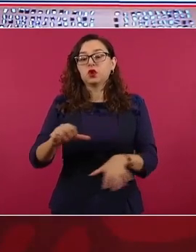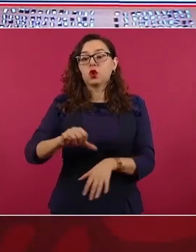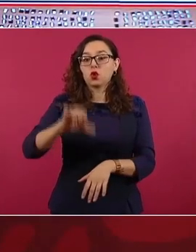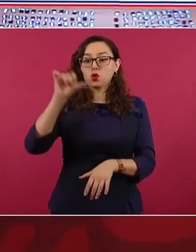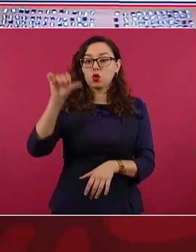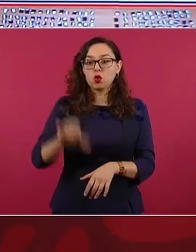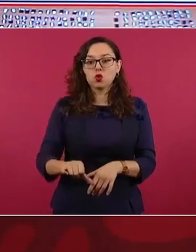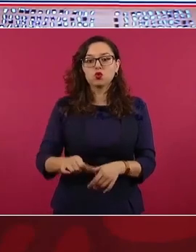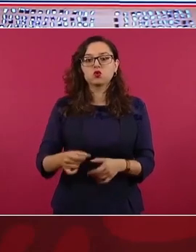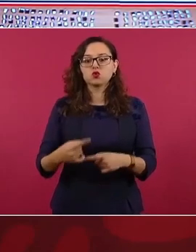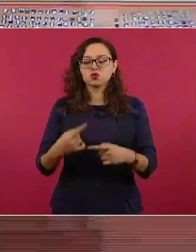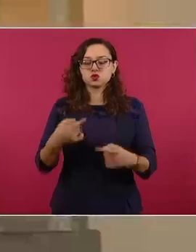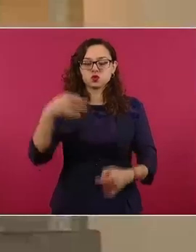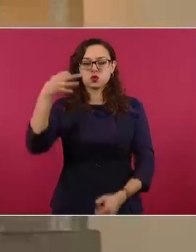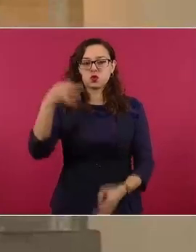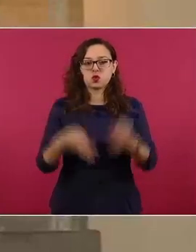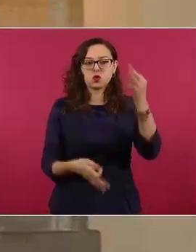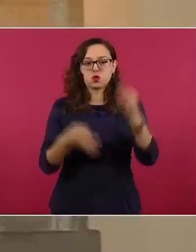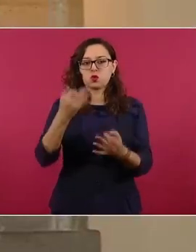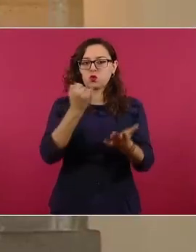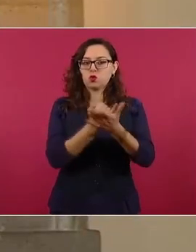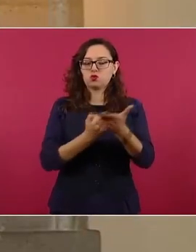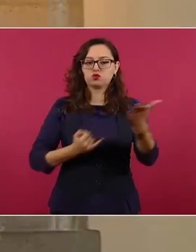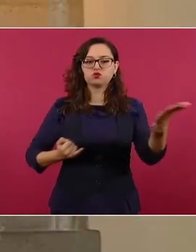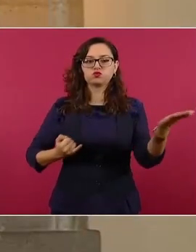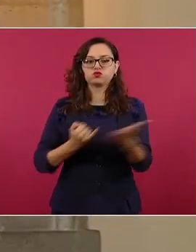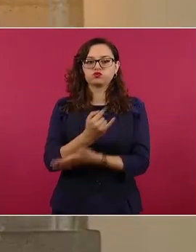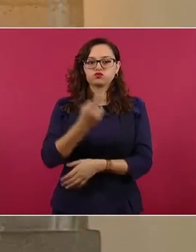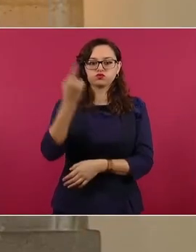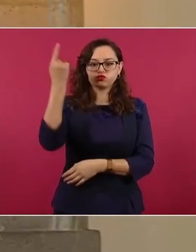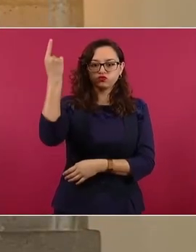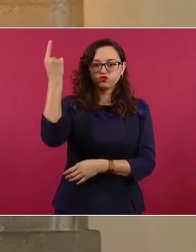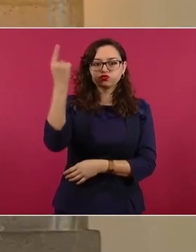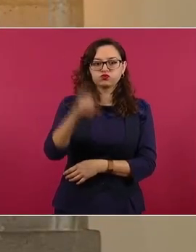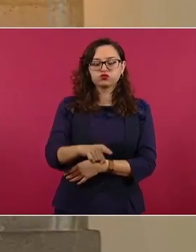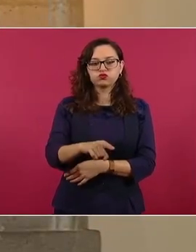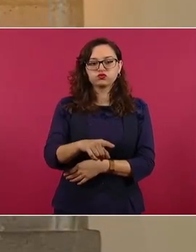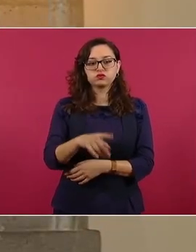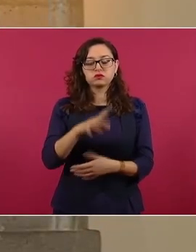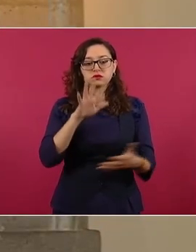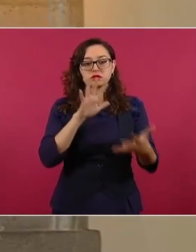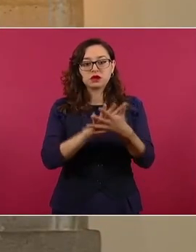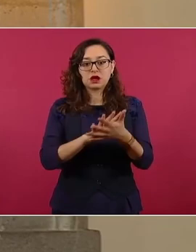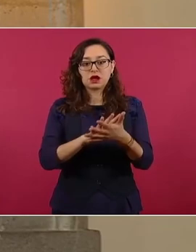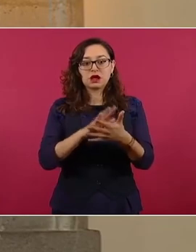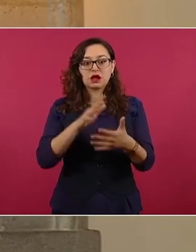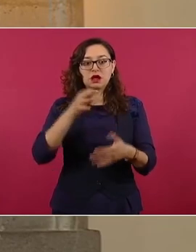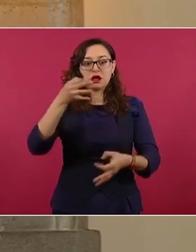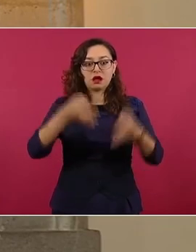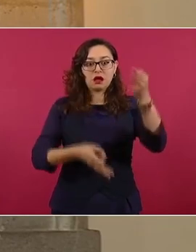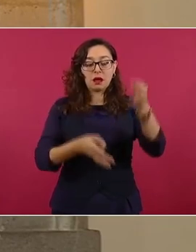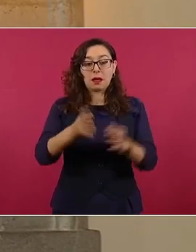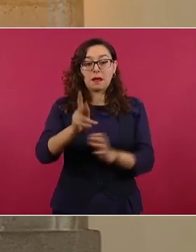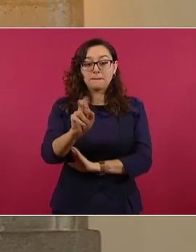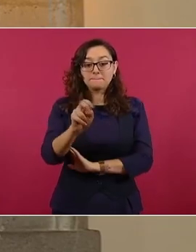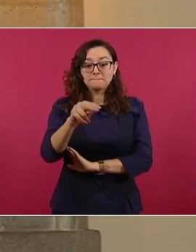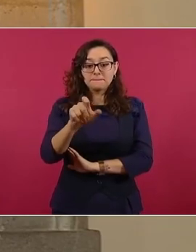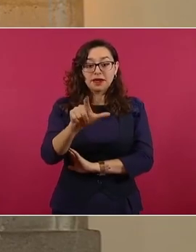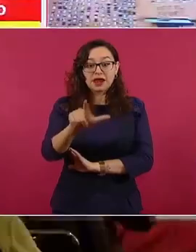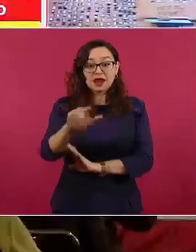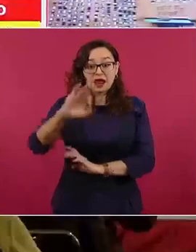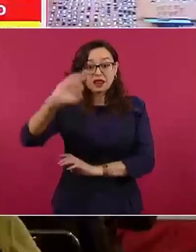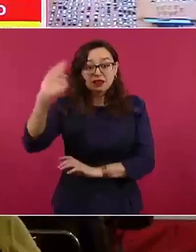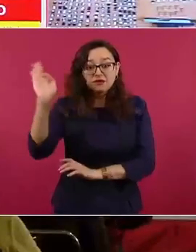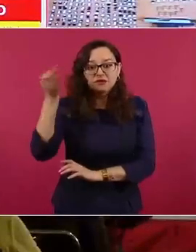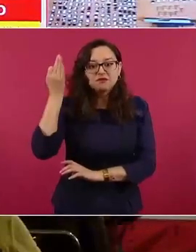hoy, el juez de control determinó no vincularlo a proceso penal federal. Sin embargo,